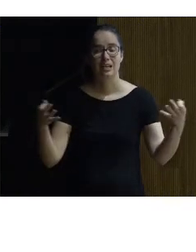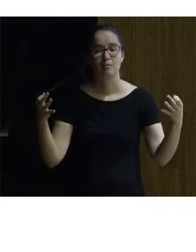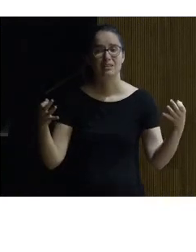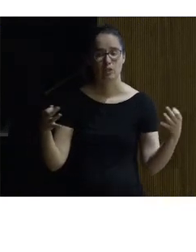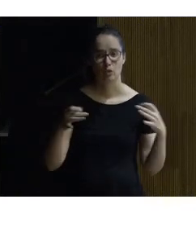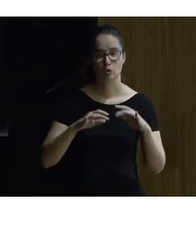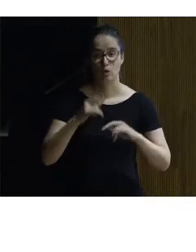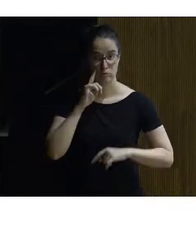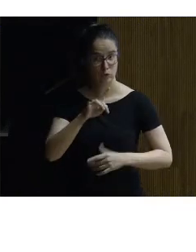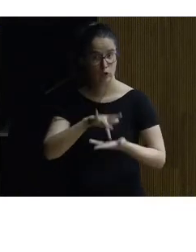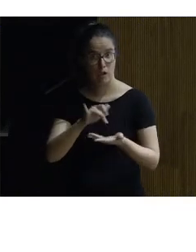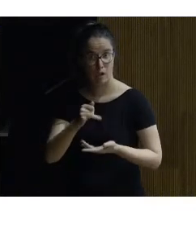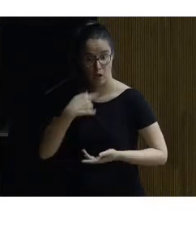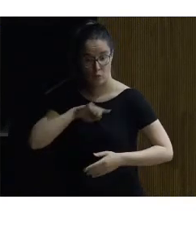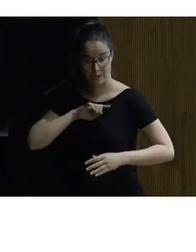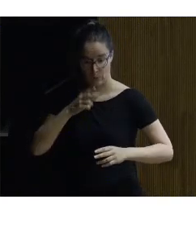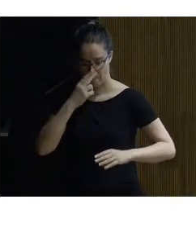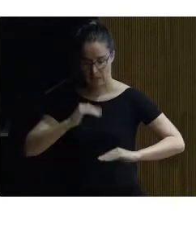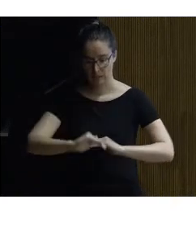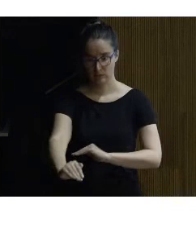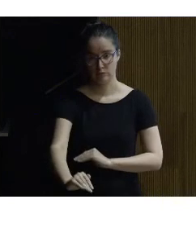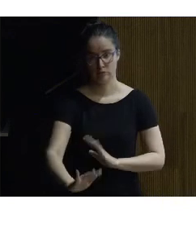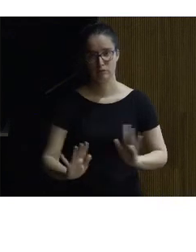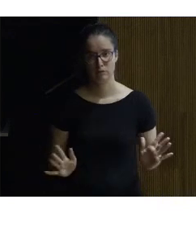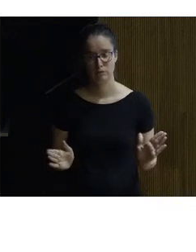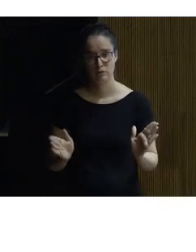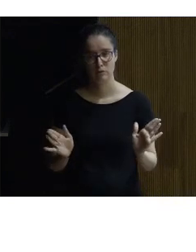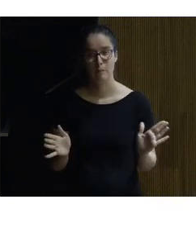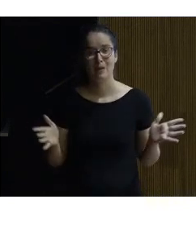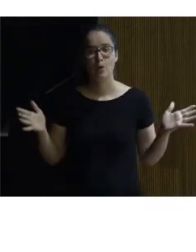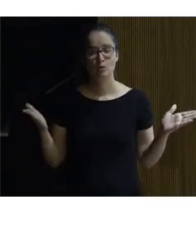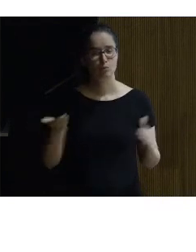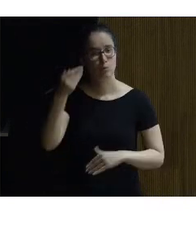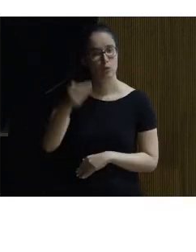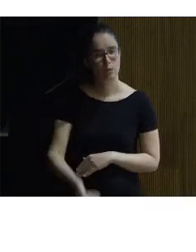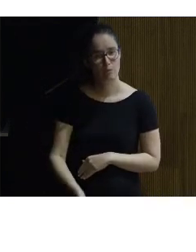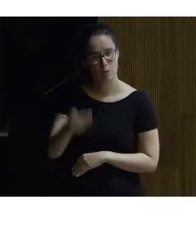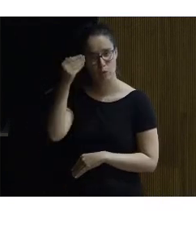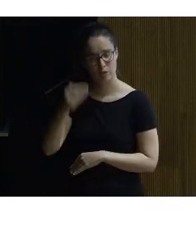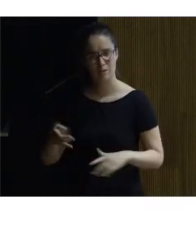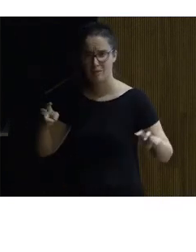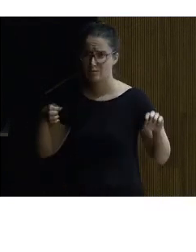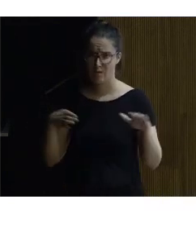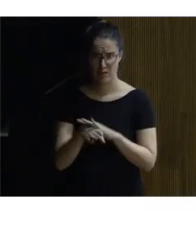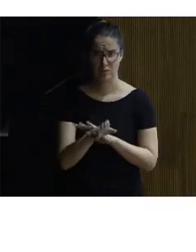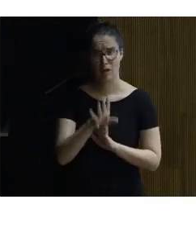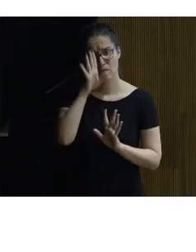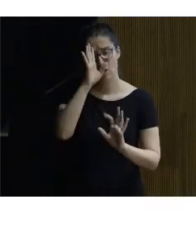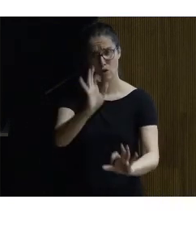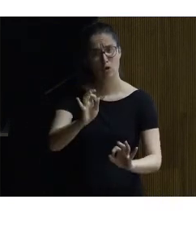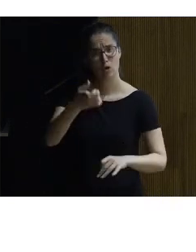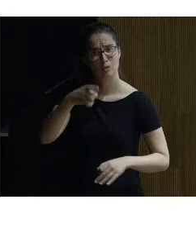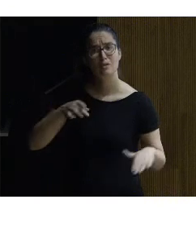suelos? aquí los tenemos a nuestros pies no hay cosa más servil que los suelos pero es fundamental a la hora de la accesibilidad y por supuesto